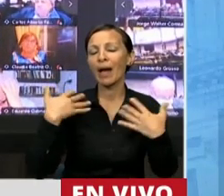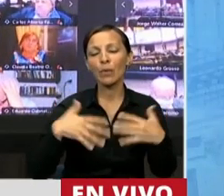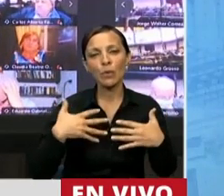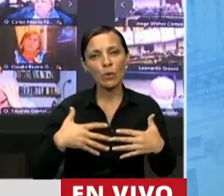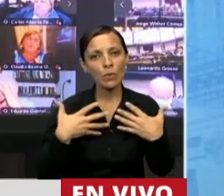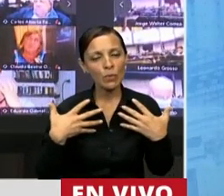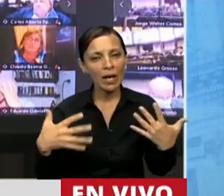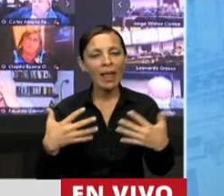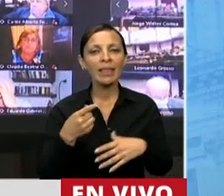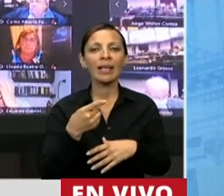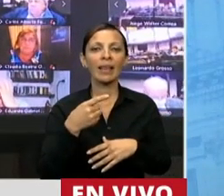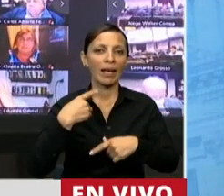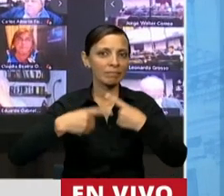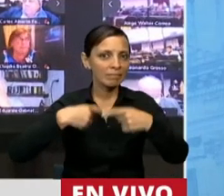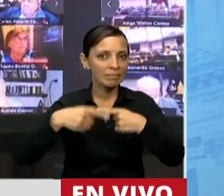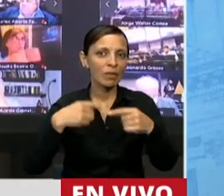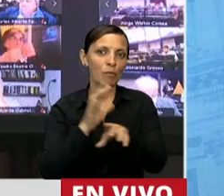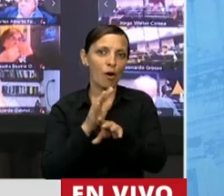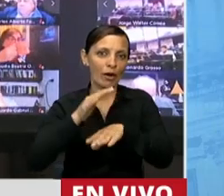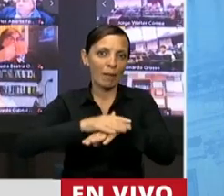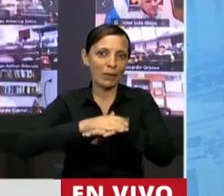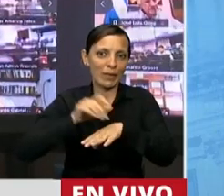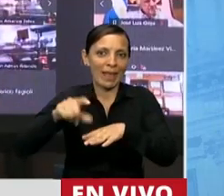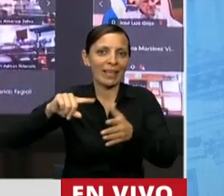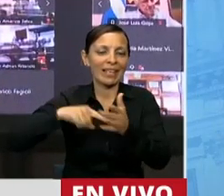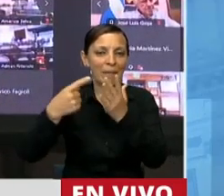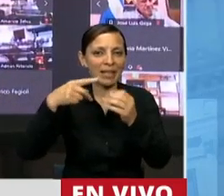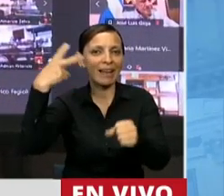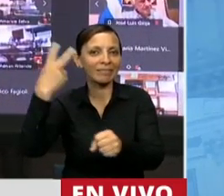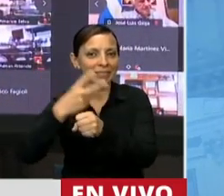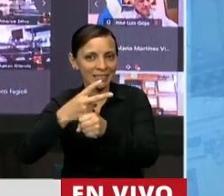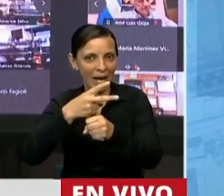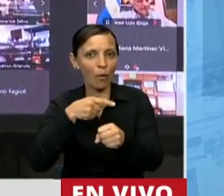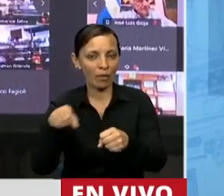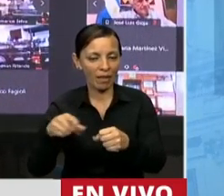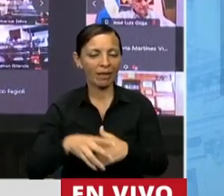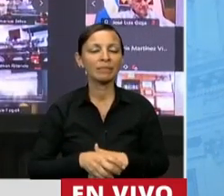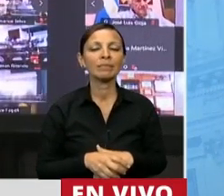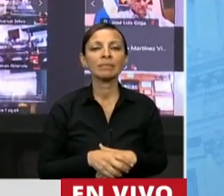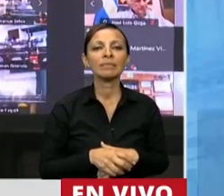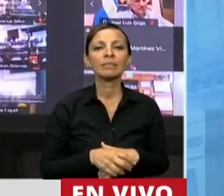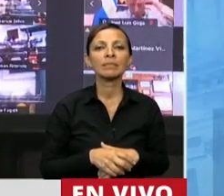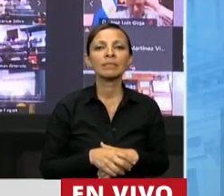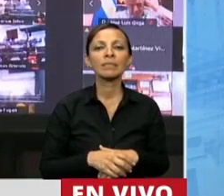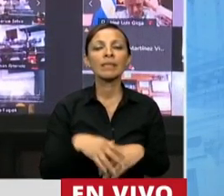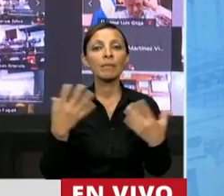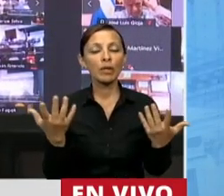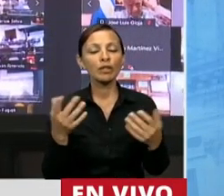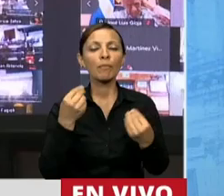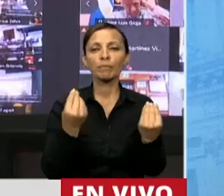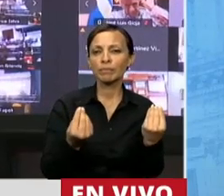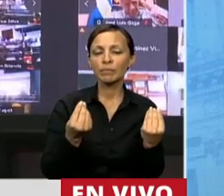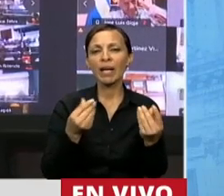de afrontar y llevar adelante como capital alterna de la República Argentina. En segundo lugar, porque es del